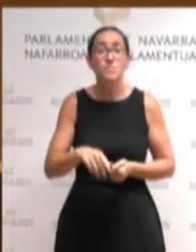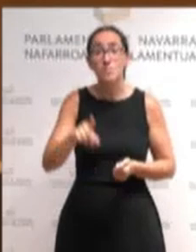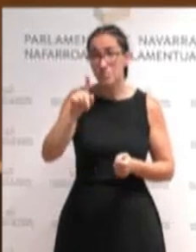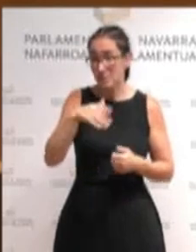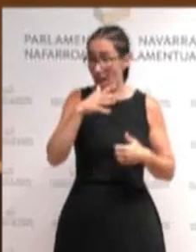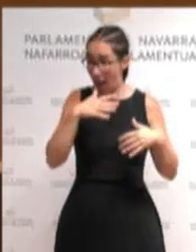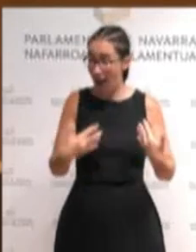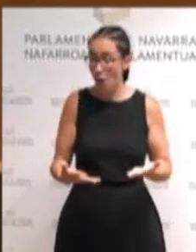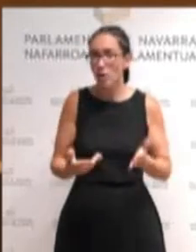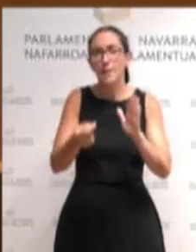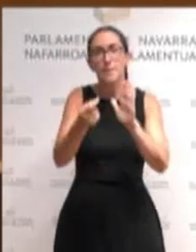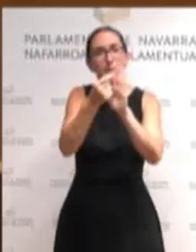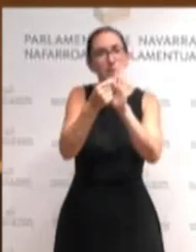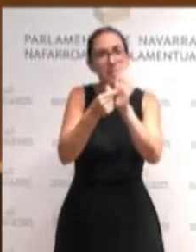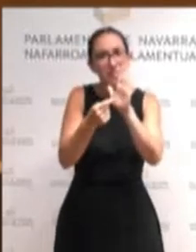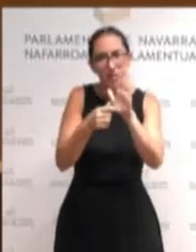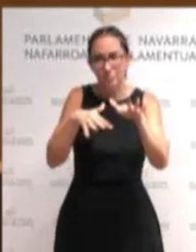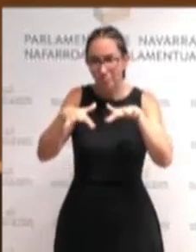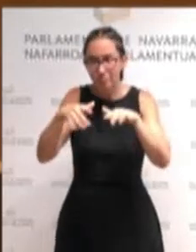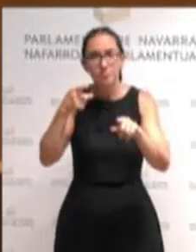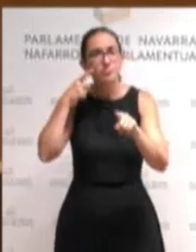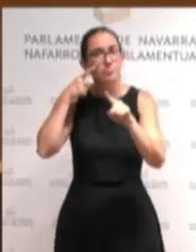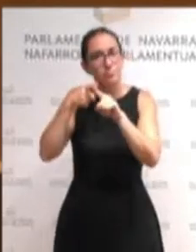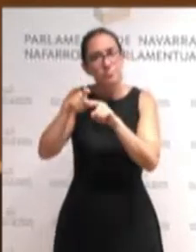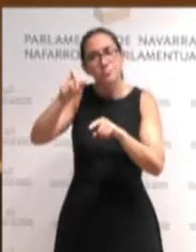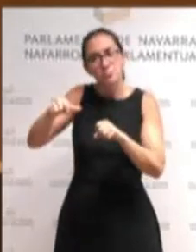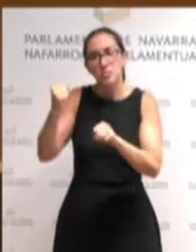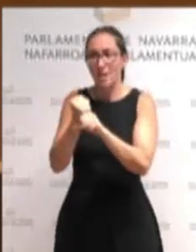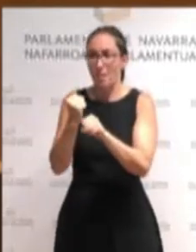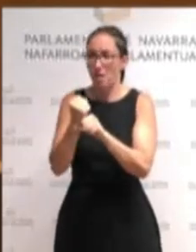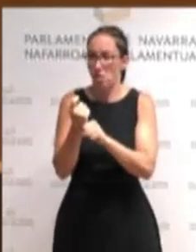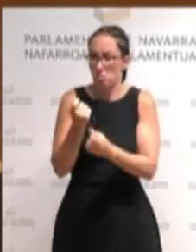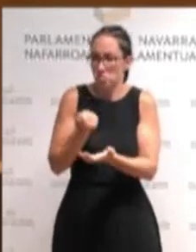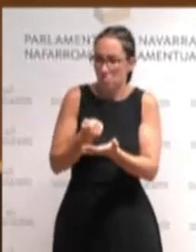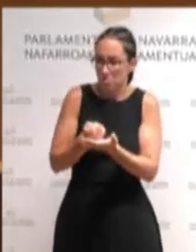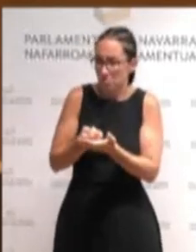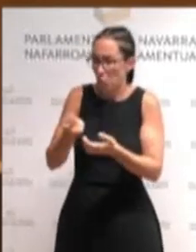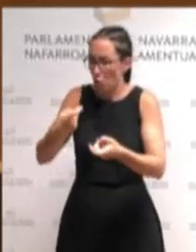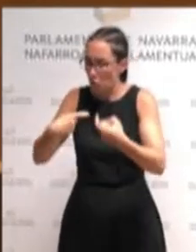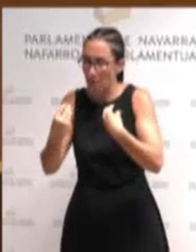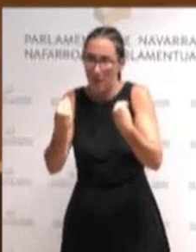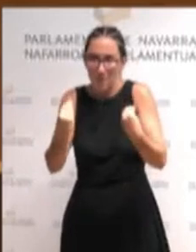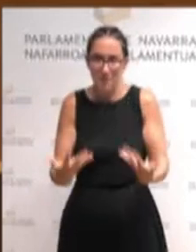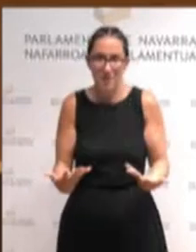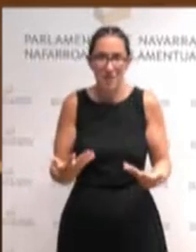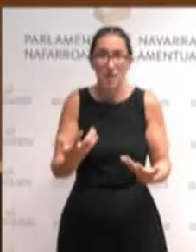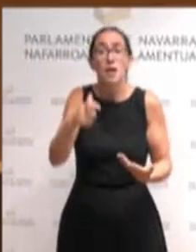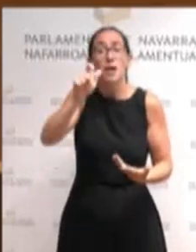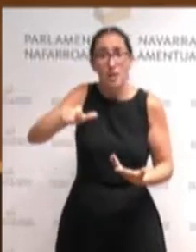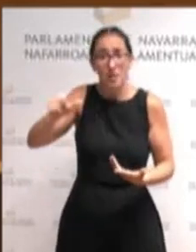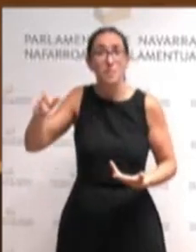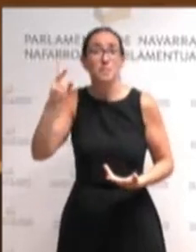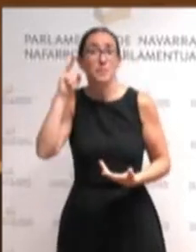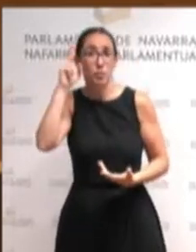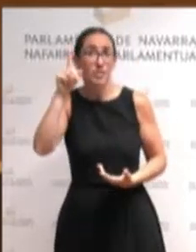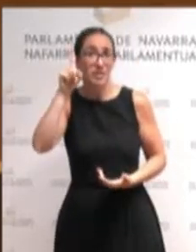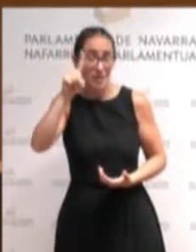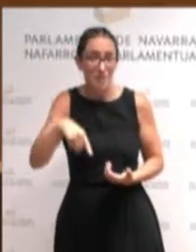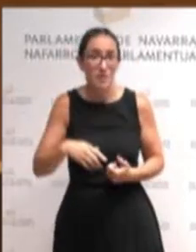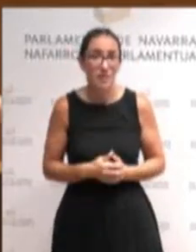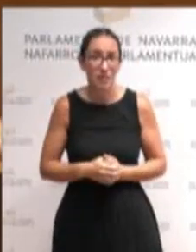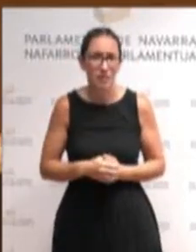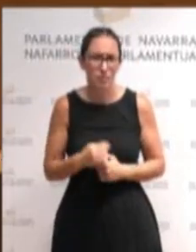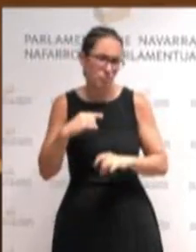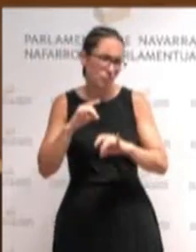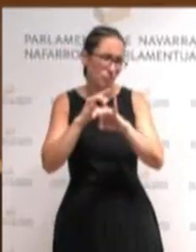garanticen el poder adquisitivo a las trabajadoras y pensionistas estoy convencida de que con todos los